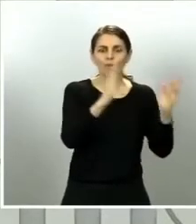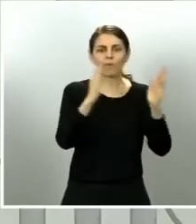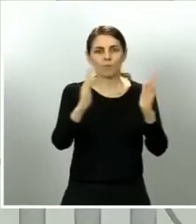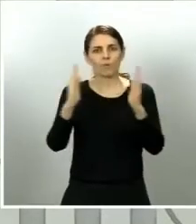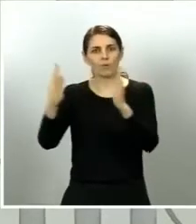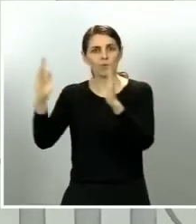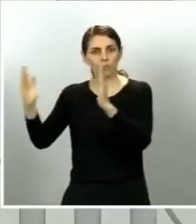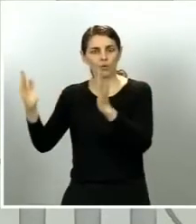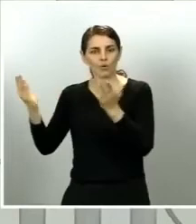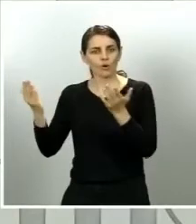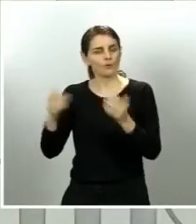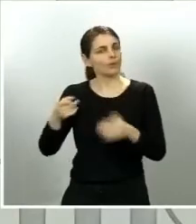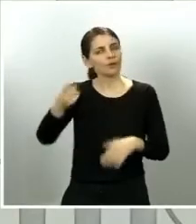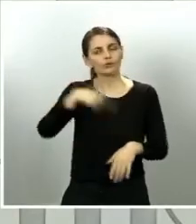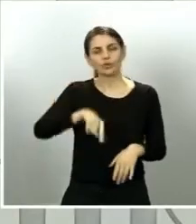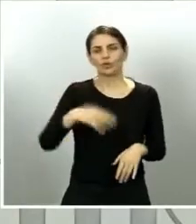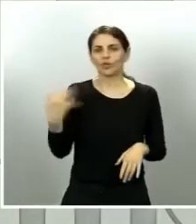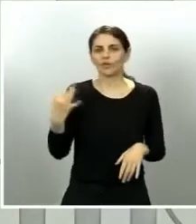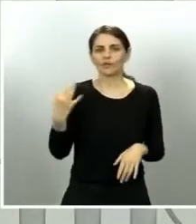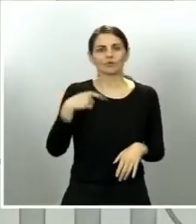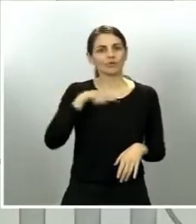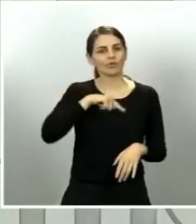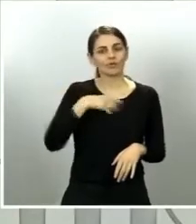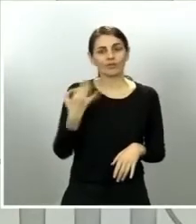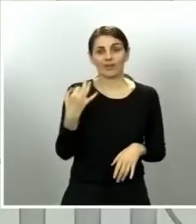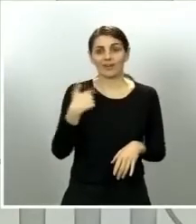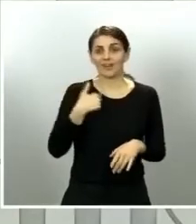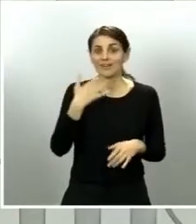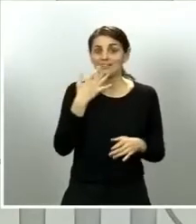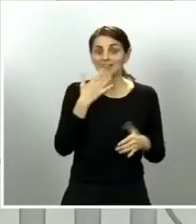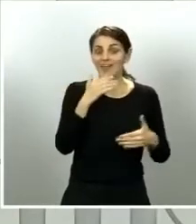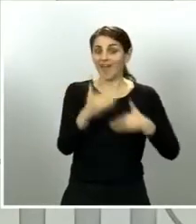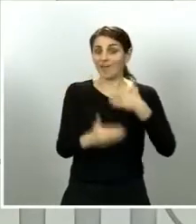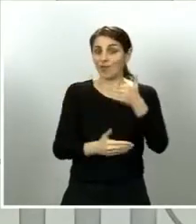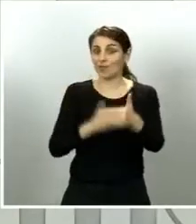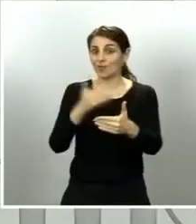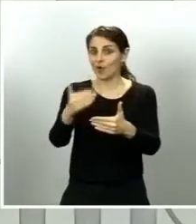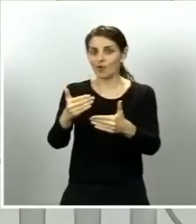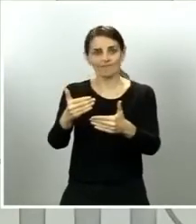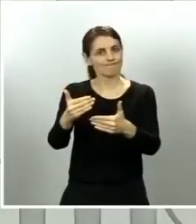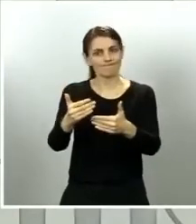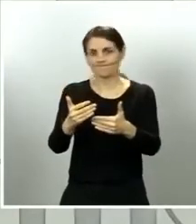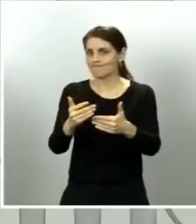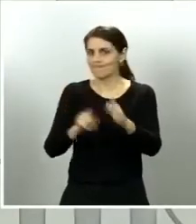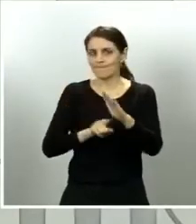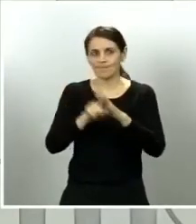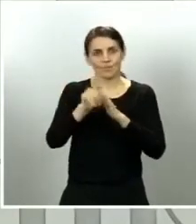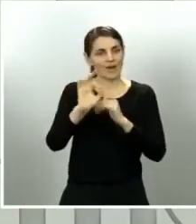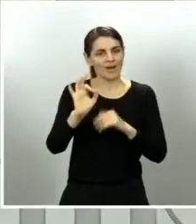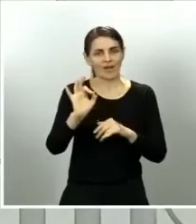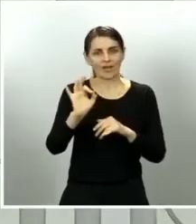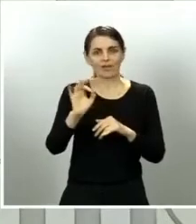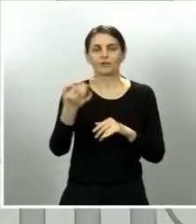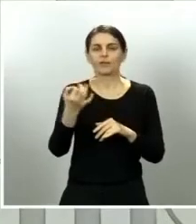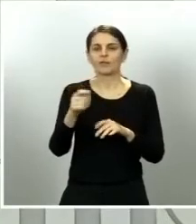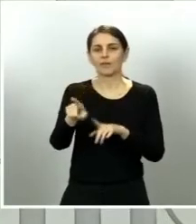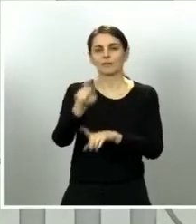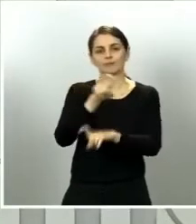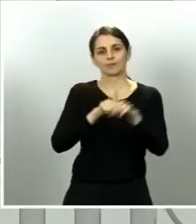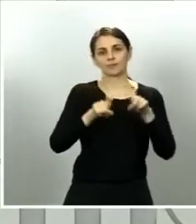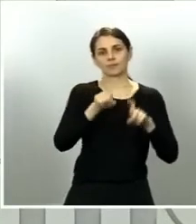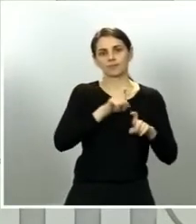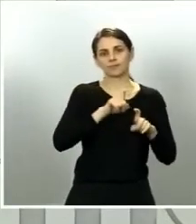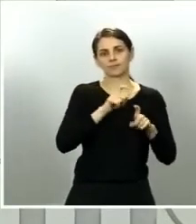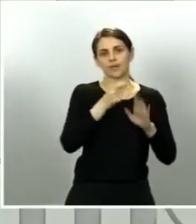previsto pues tendremos tener que frenar y eventualmente reescalar eso tiene que quedar tenemos que tenerlo claro entre todos